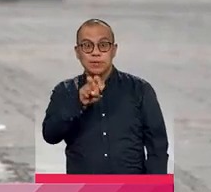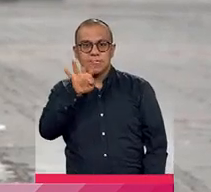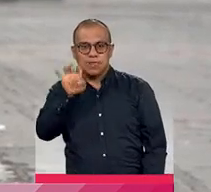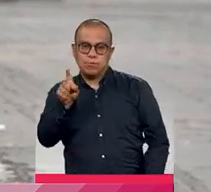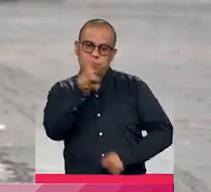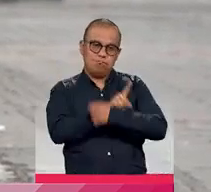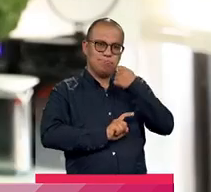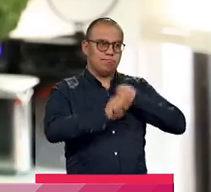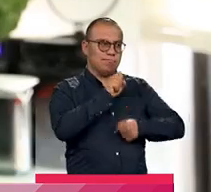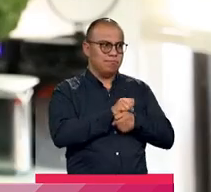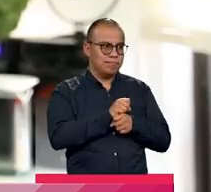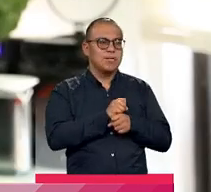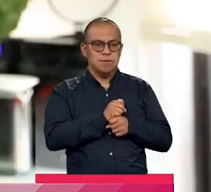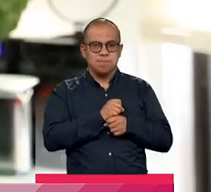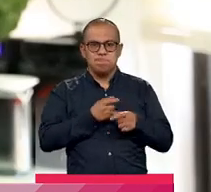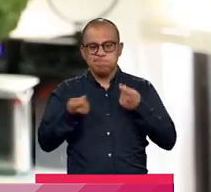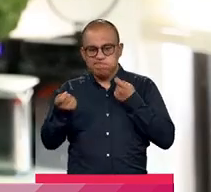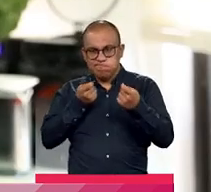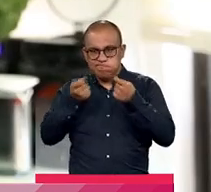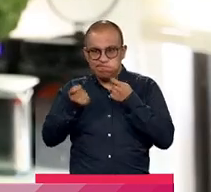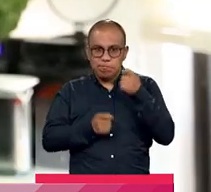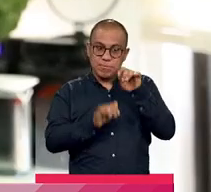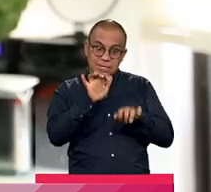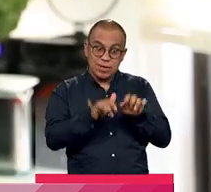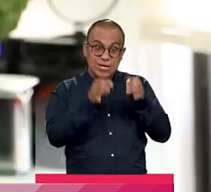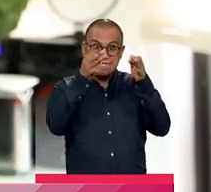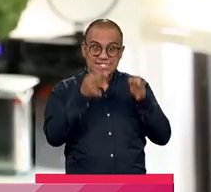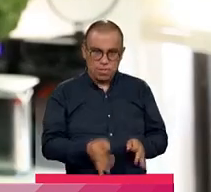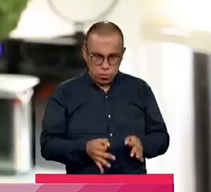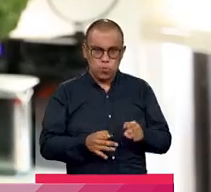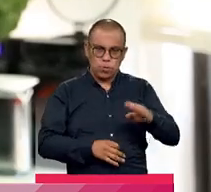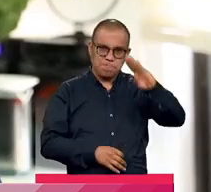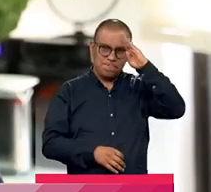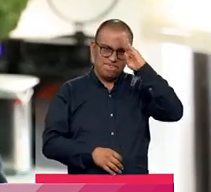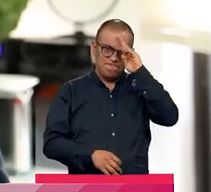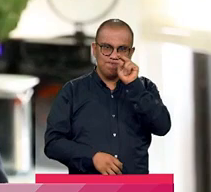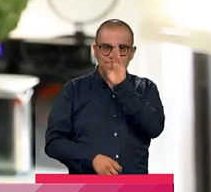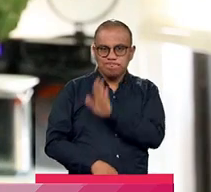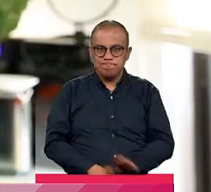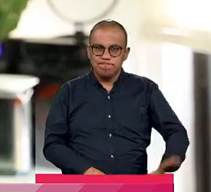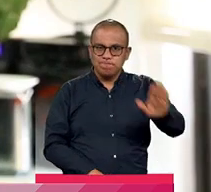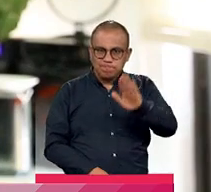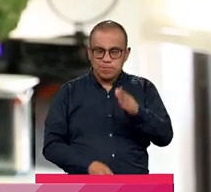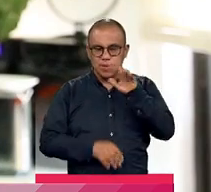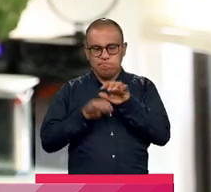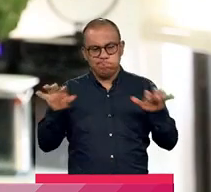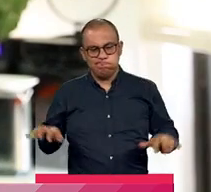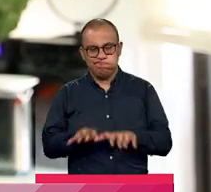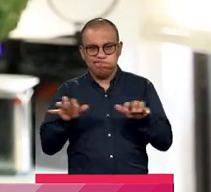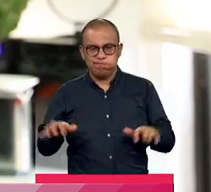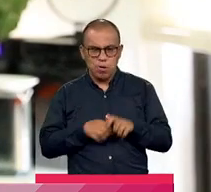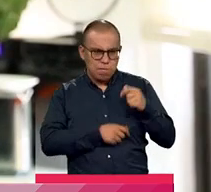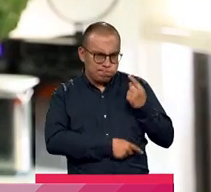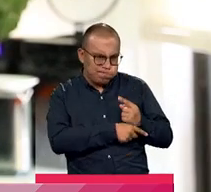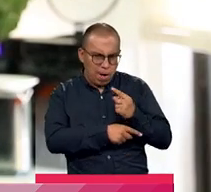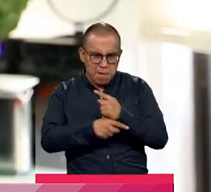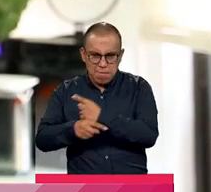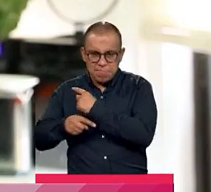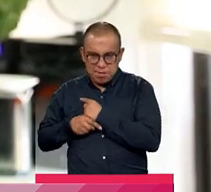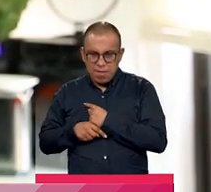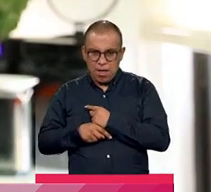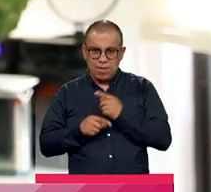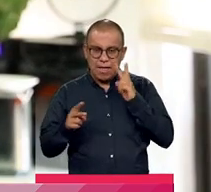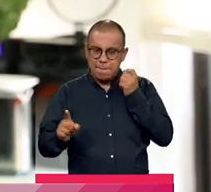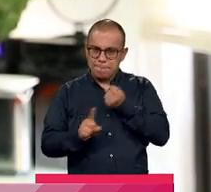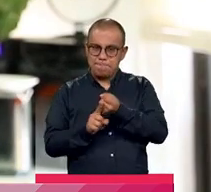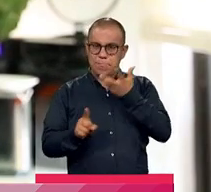el año pasado. Venimos en coordinación con la Secretaría de Seguridad y la Policía Nacional tomando acciones concretas a los delitos de